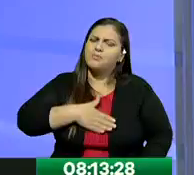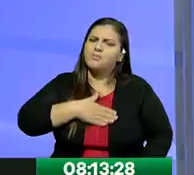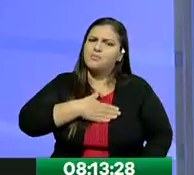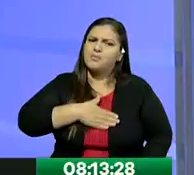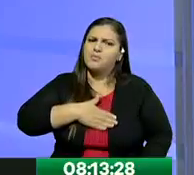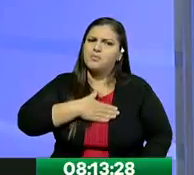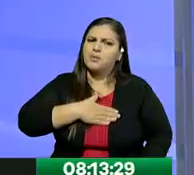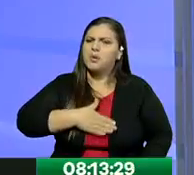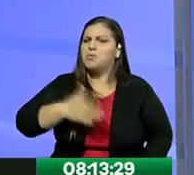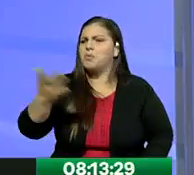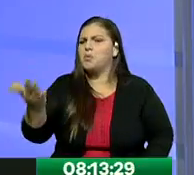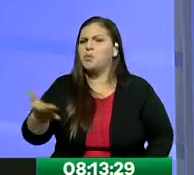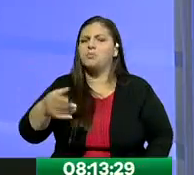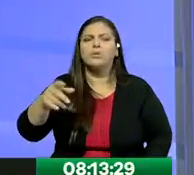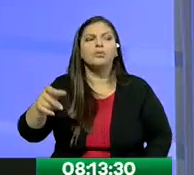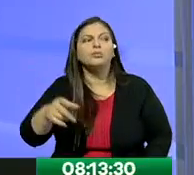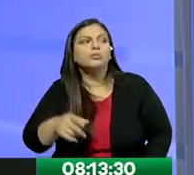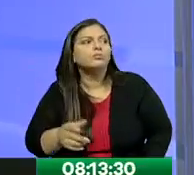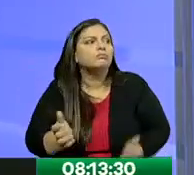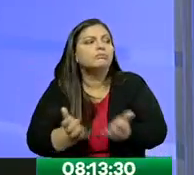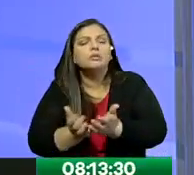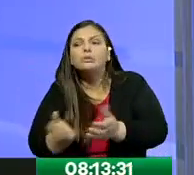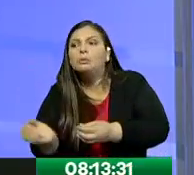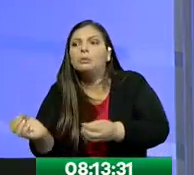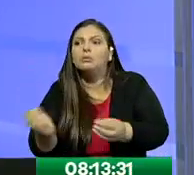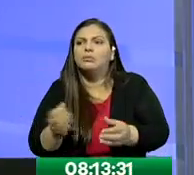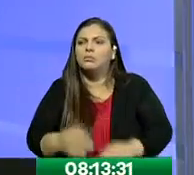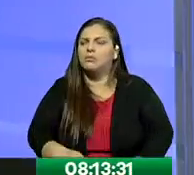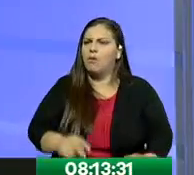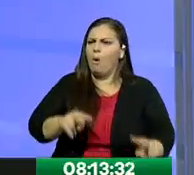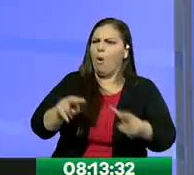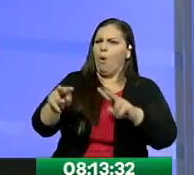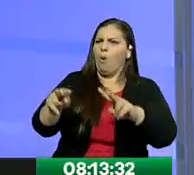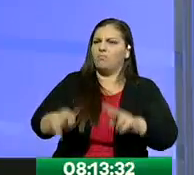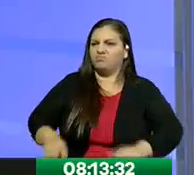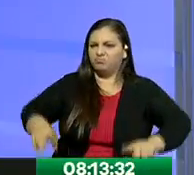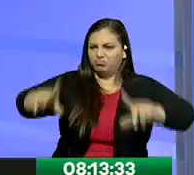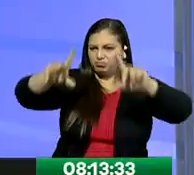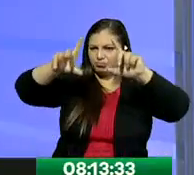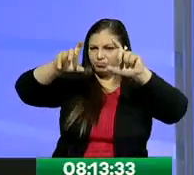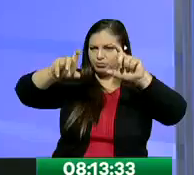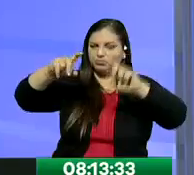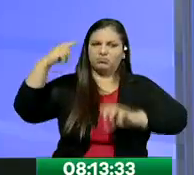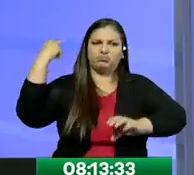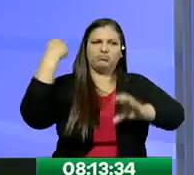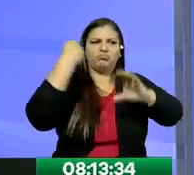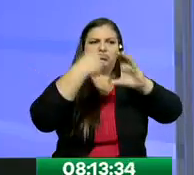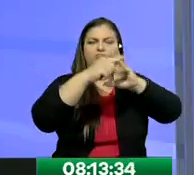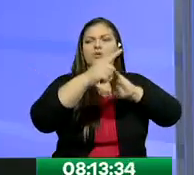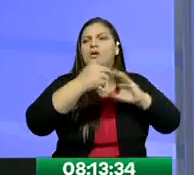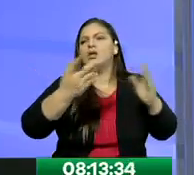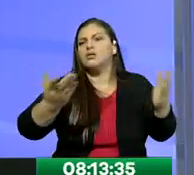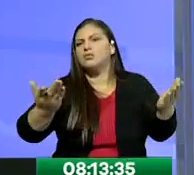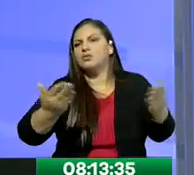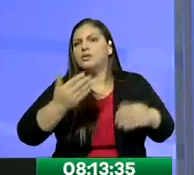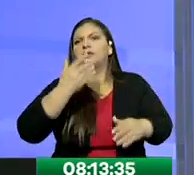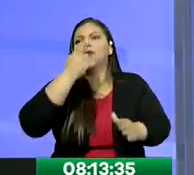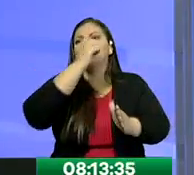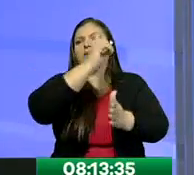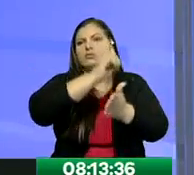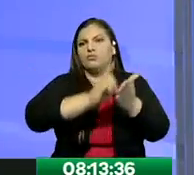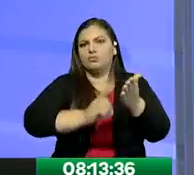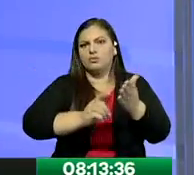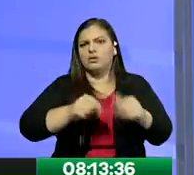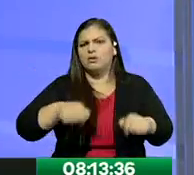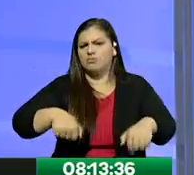algún irresponsable votando basura por doquier, tiene que tomar la foto y enviar la denuncia, sea por redes sociales, aquí mismo a la noticia en la